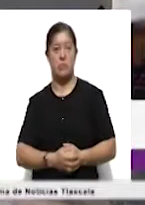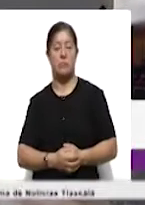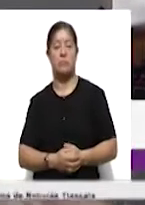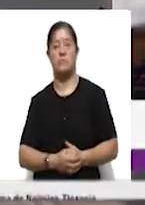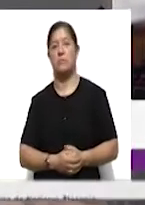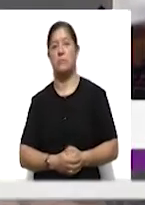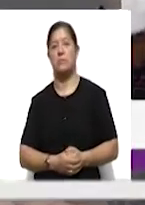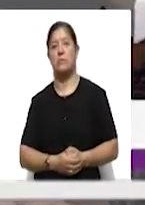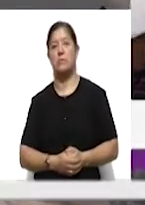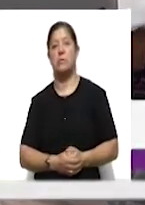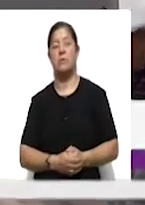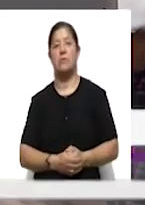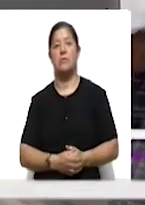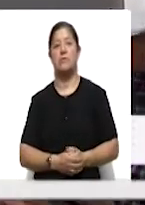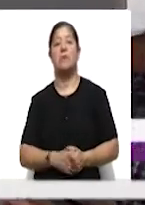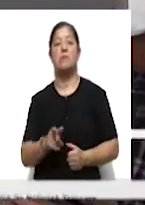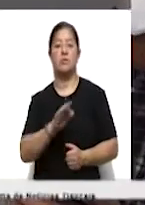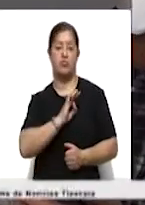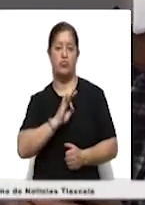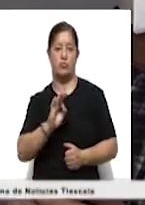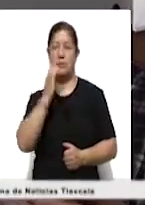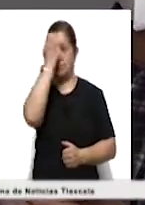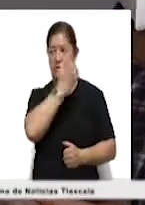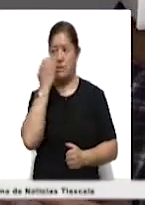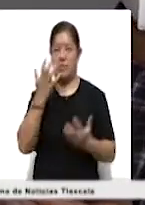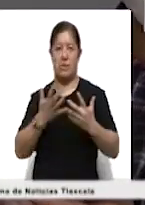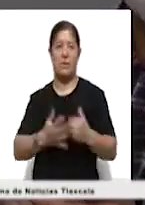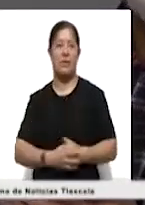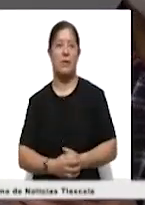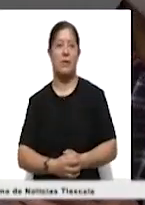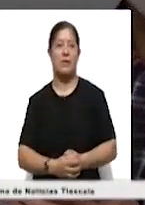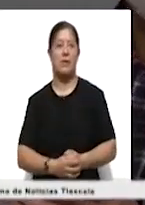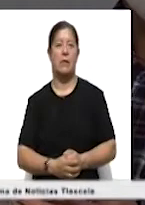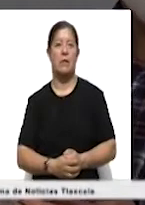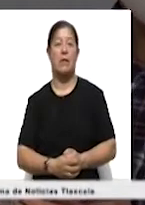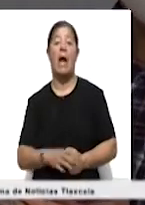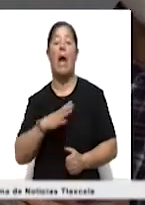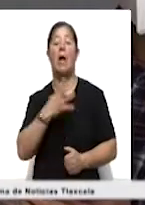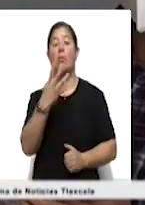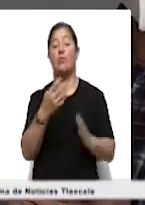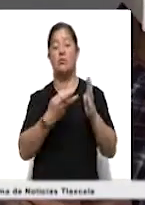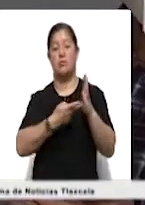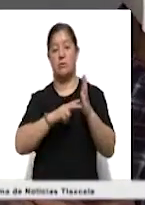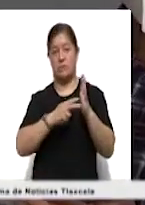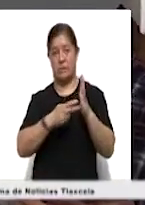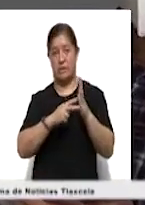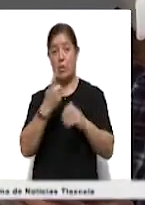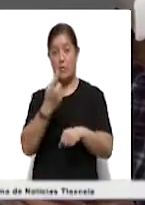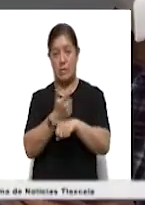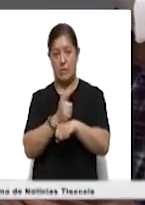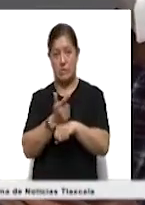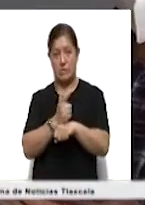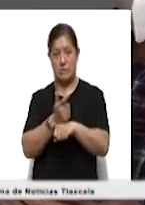siendo evaluados para poder tener un ingreso ya asegurado en las cuatro ingenierías y la licenciatura que